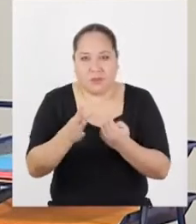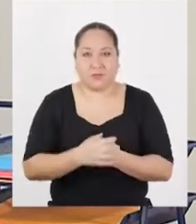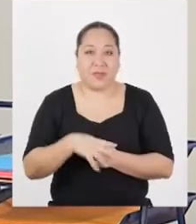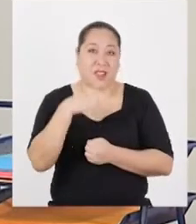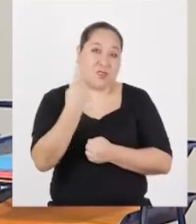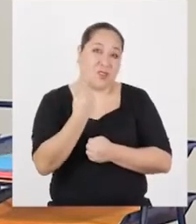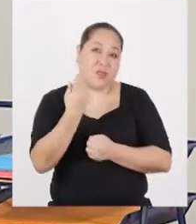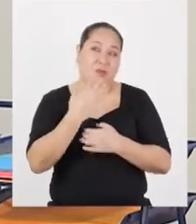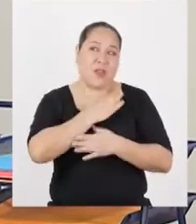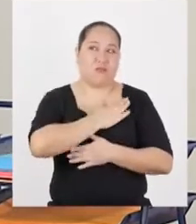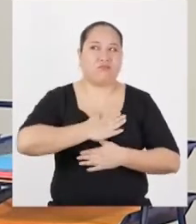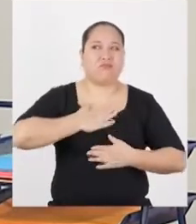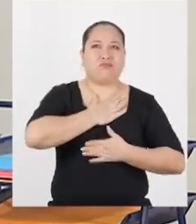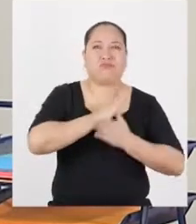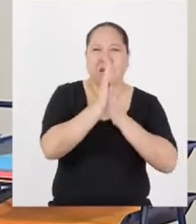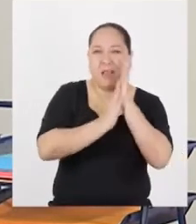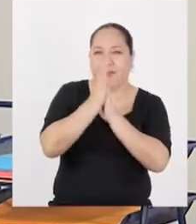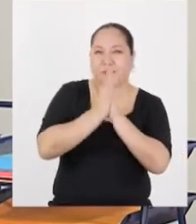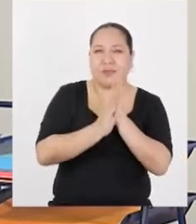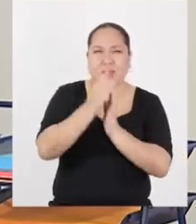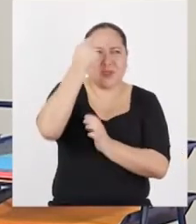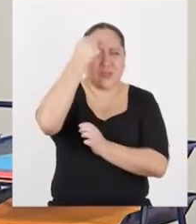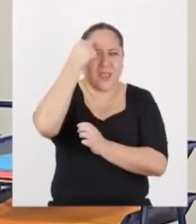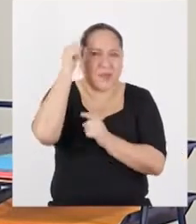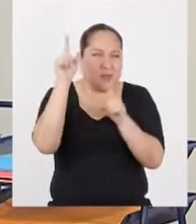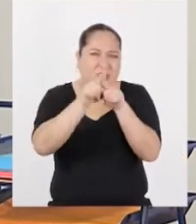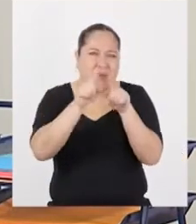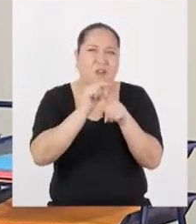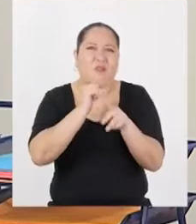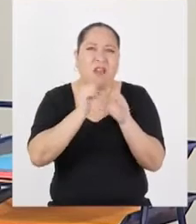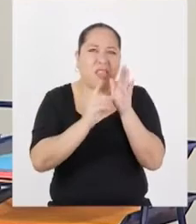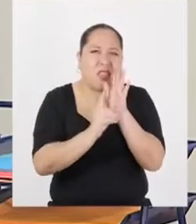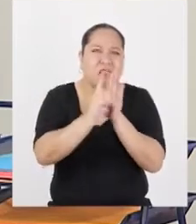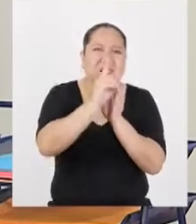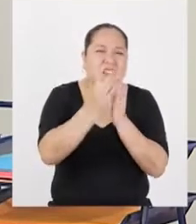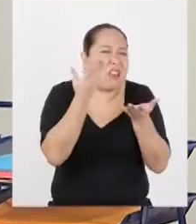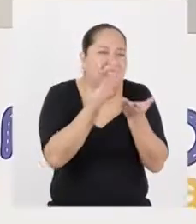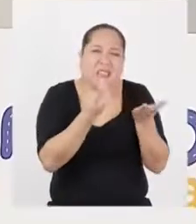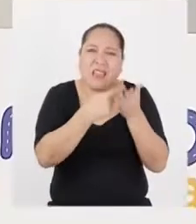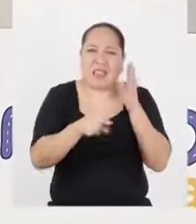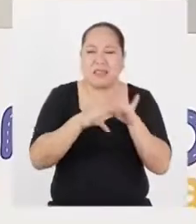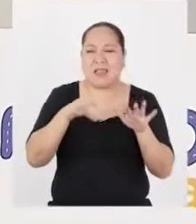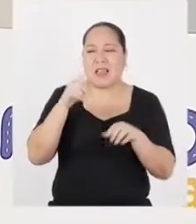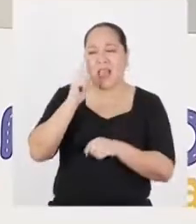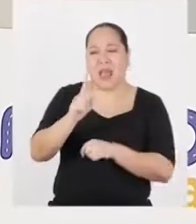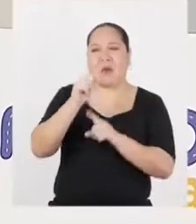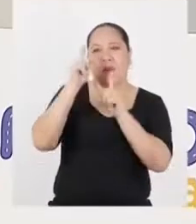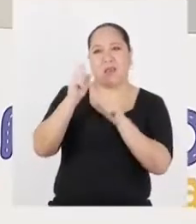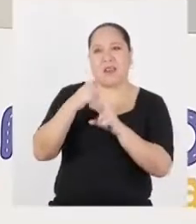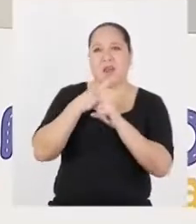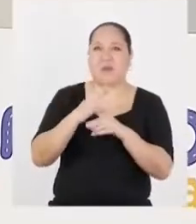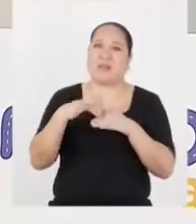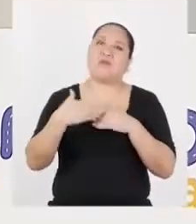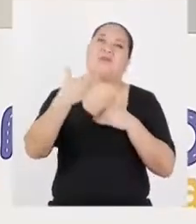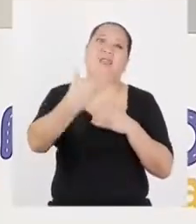Y solo para satisfacer un deseo. Si hasta su cerebro está en contra, ¿qué pueden hacer? Una pregunta cuya respuesta